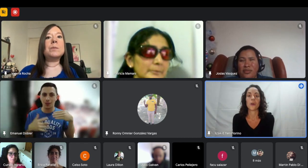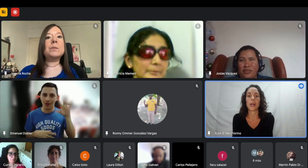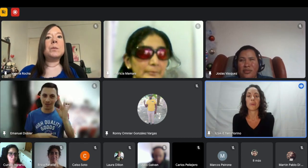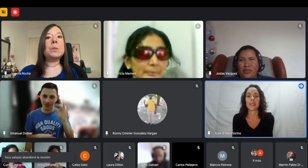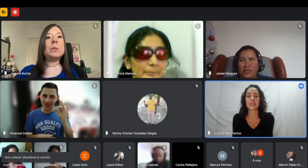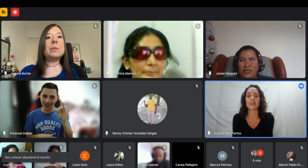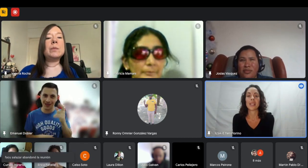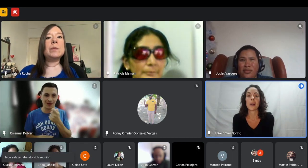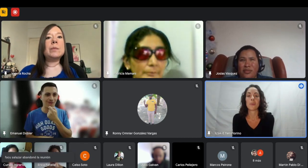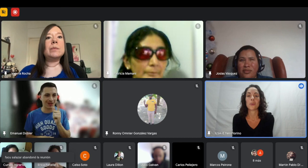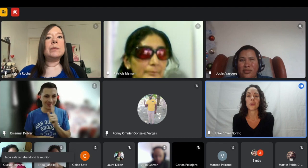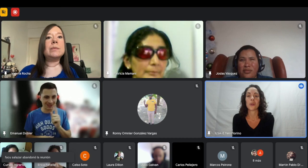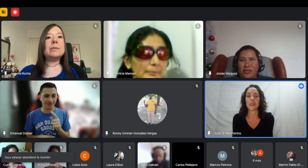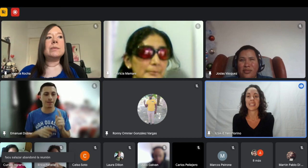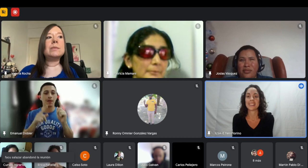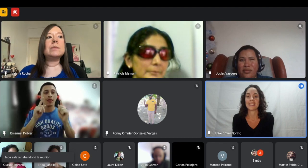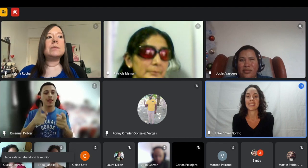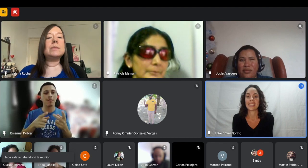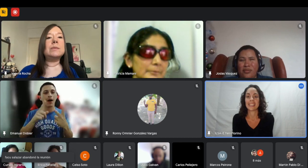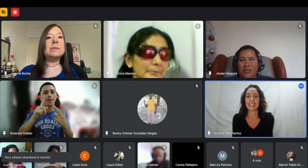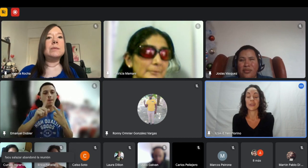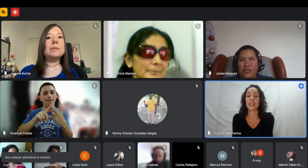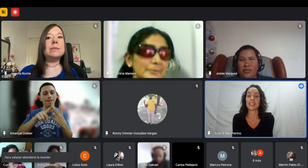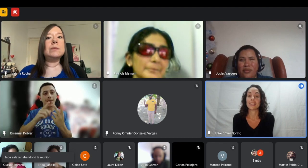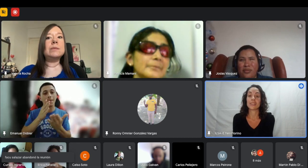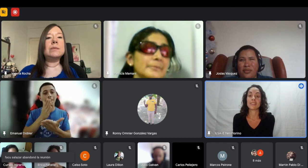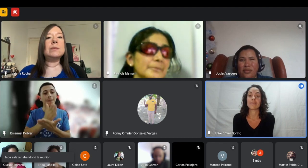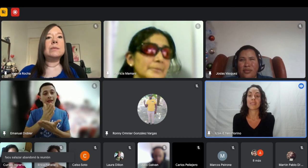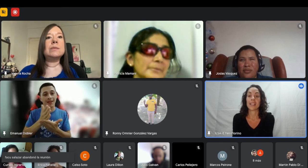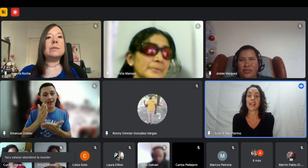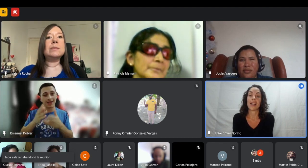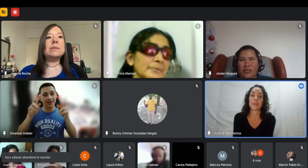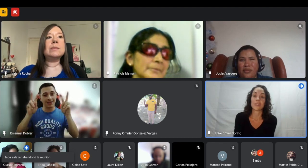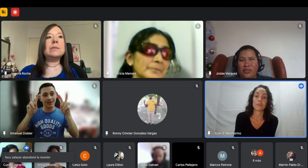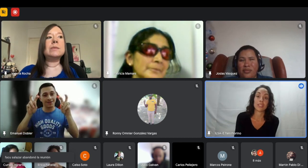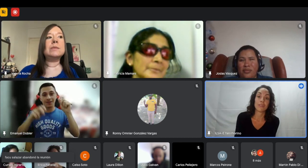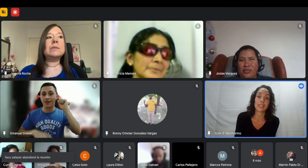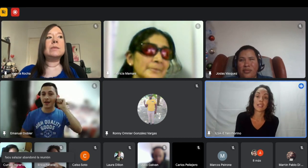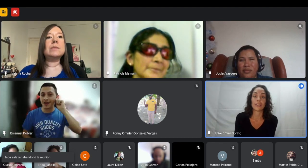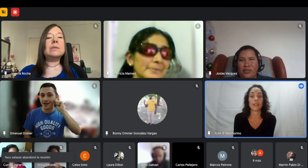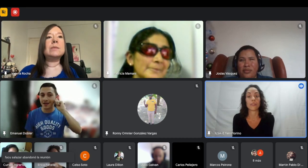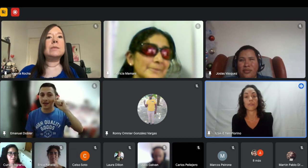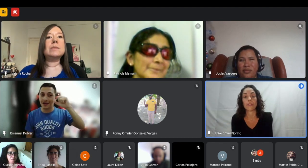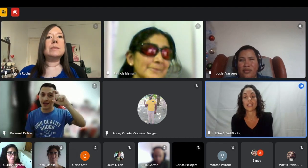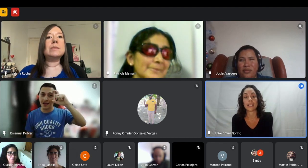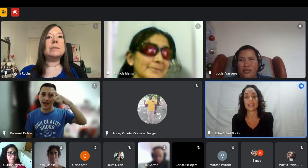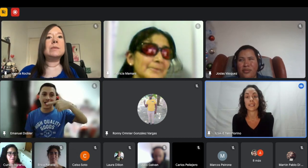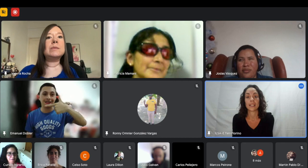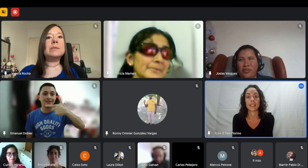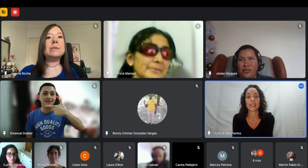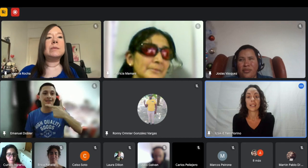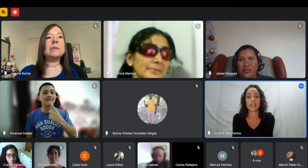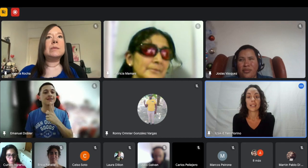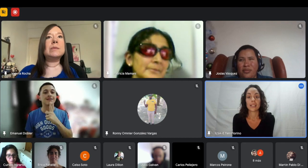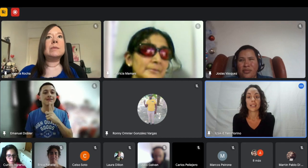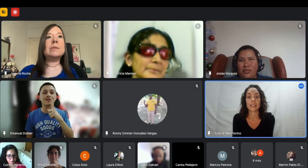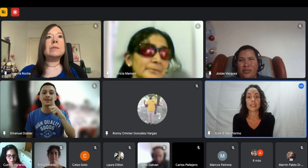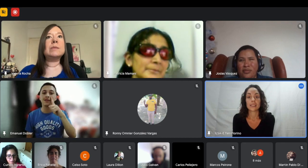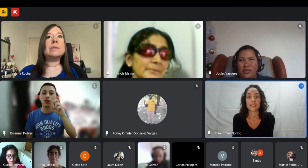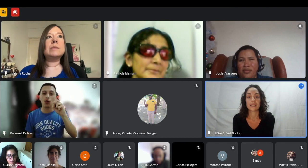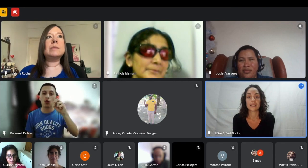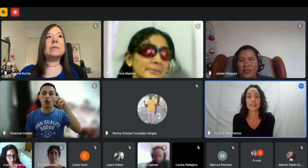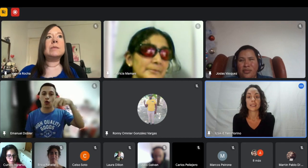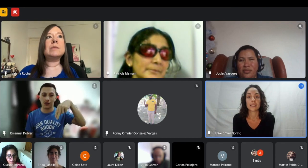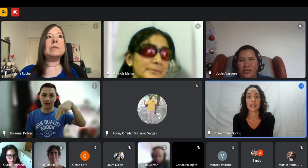logró aprobar todo y estaba muy muy contento no es algunas son difíciles otras fueron fáciles